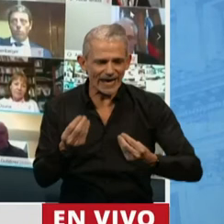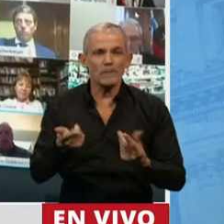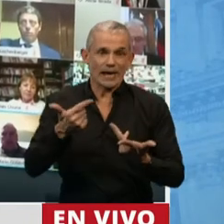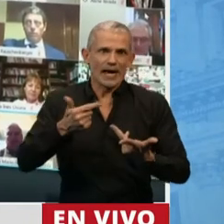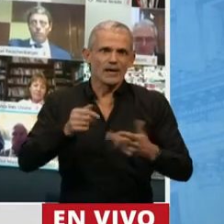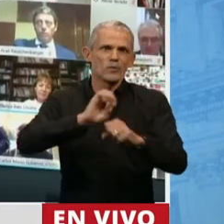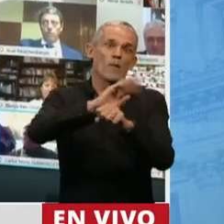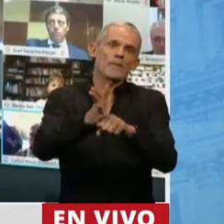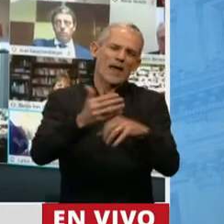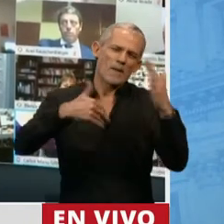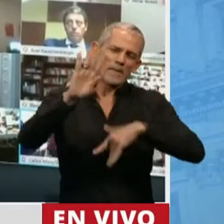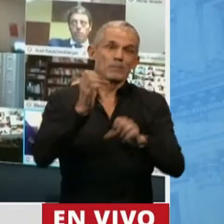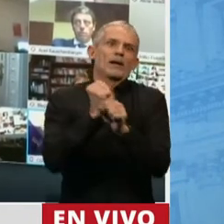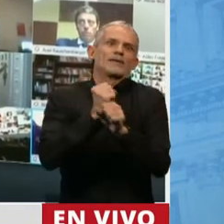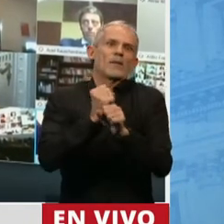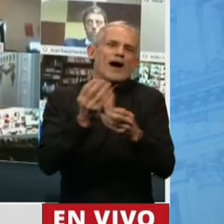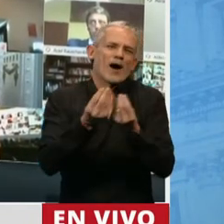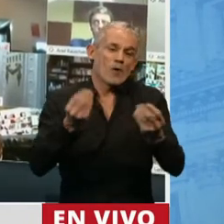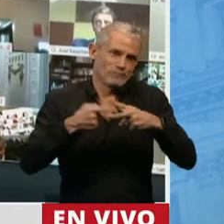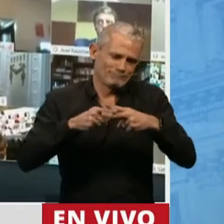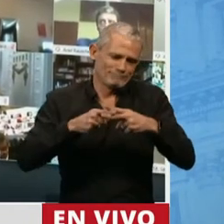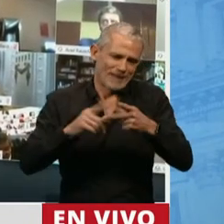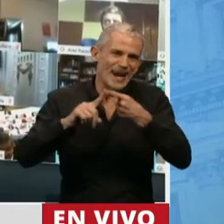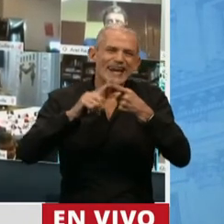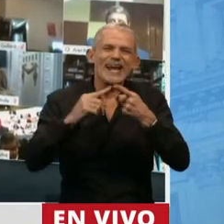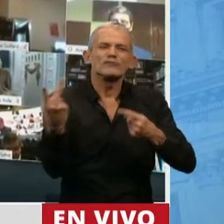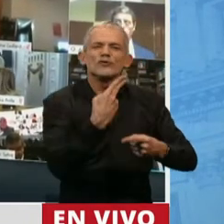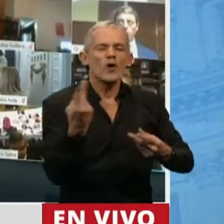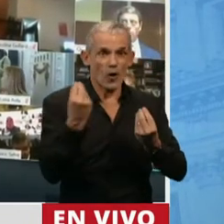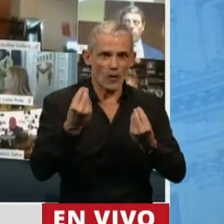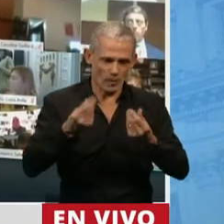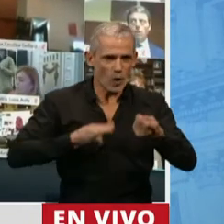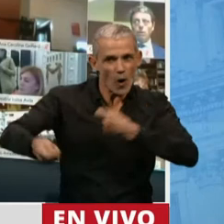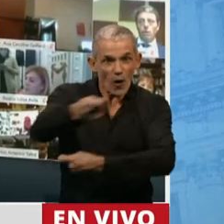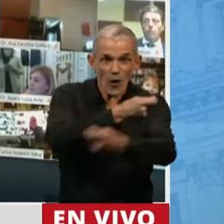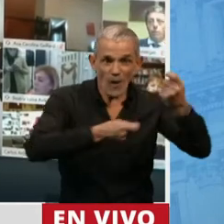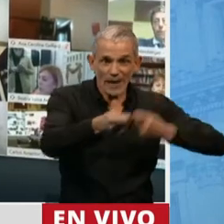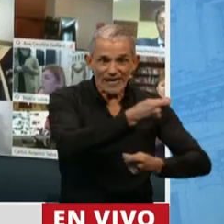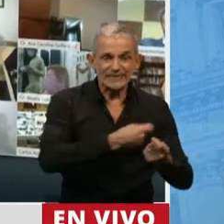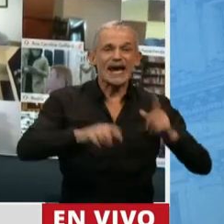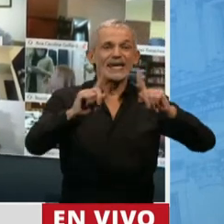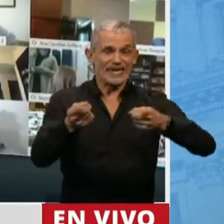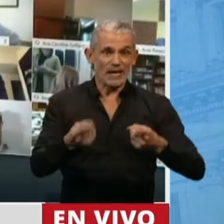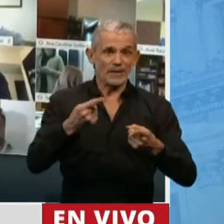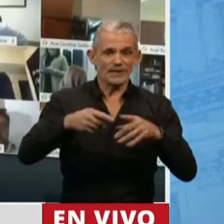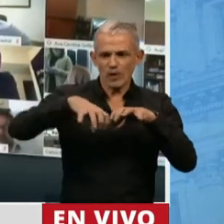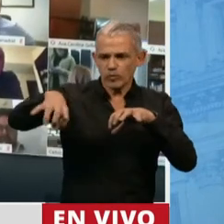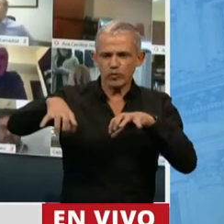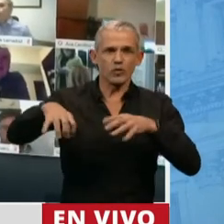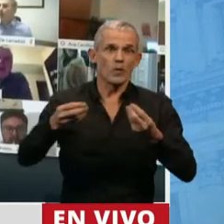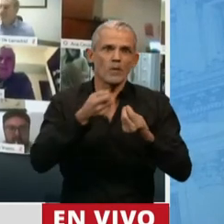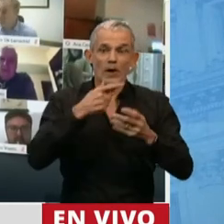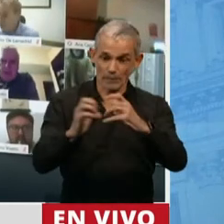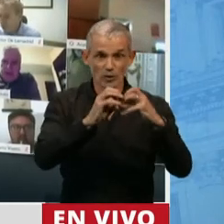nos ayuda sobre todo a trabajar, a interrelacionarnos, a comerciar y a llevar adelante esta sesión. Por ejemplo,